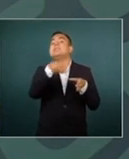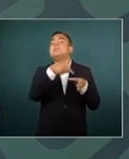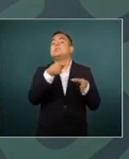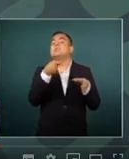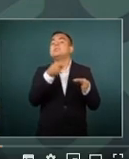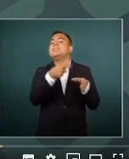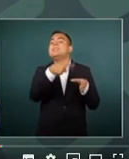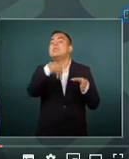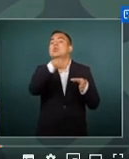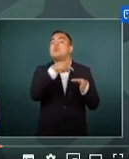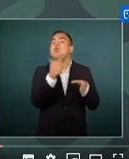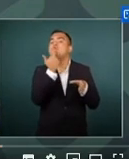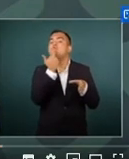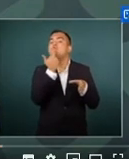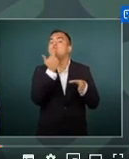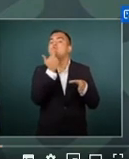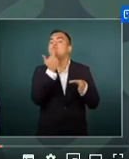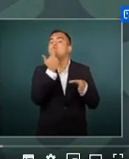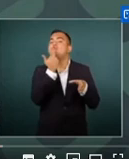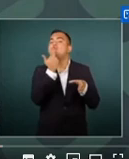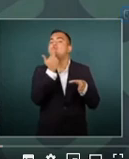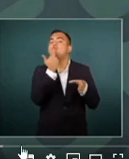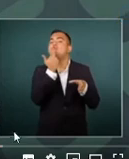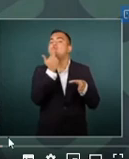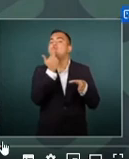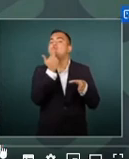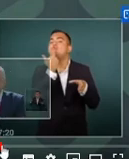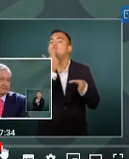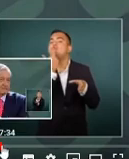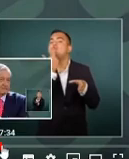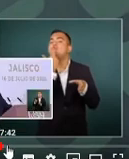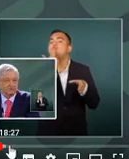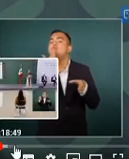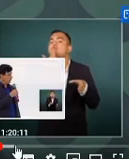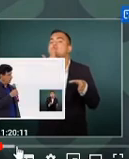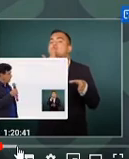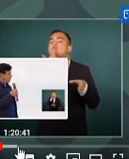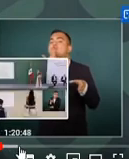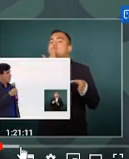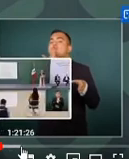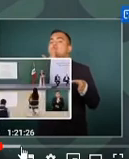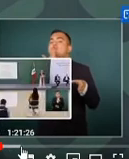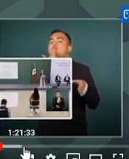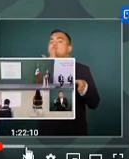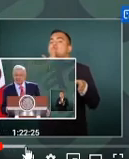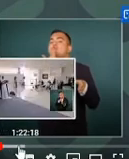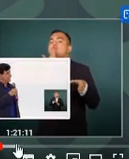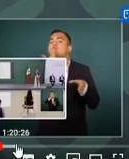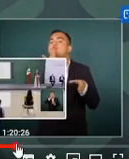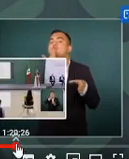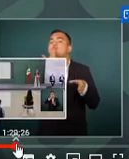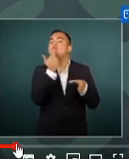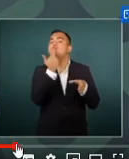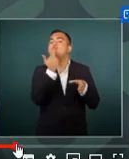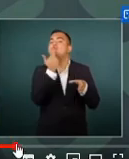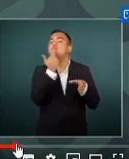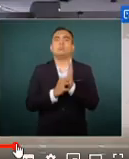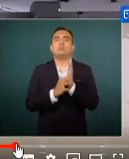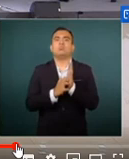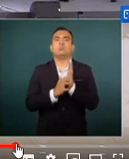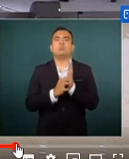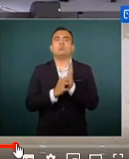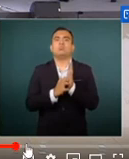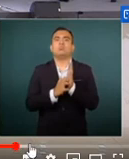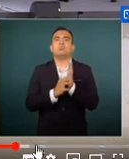eso fue prácticamente eso fue prácticamente lo que sucedió mayormente aquí están leyendo este